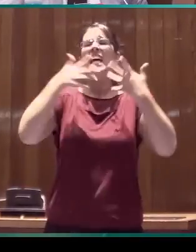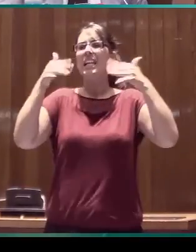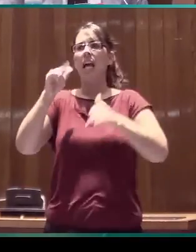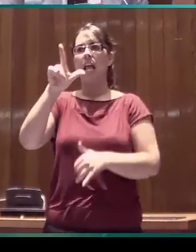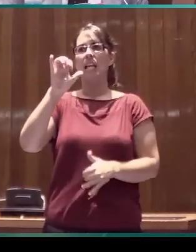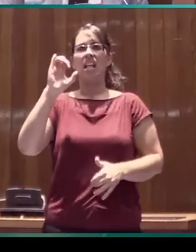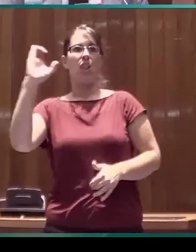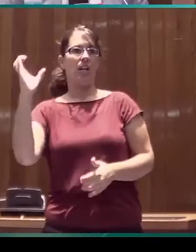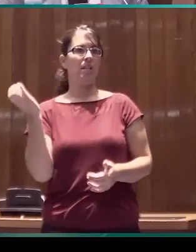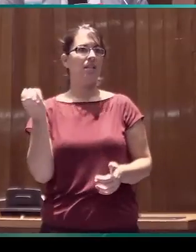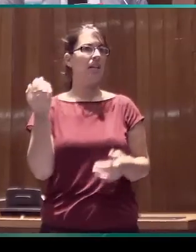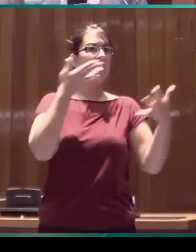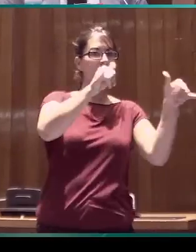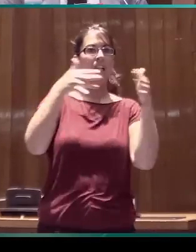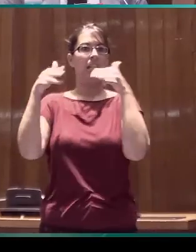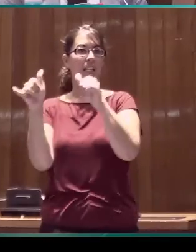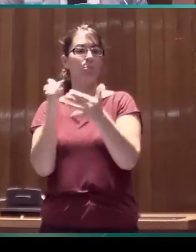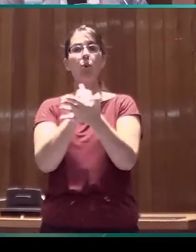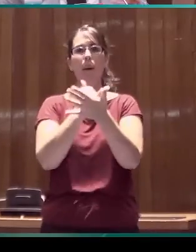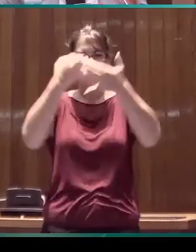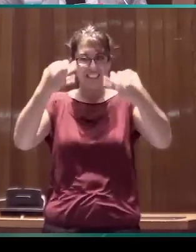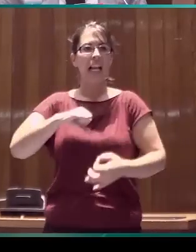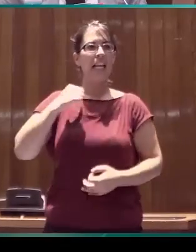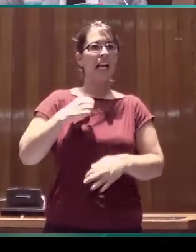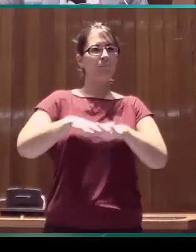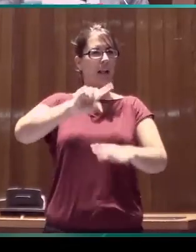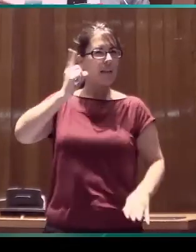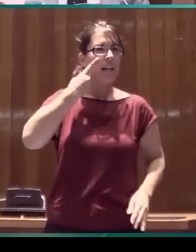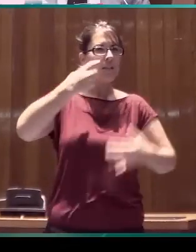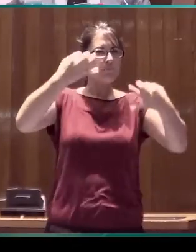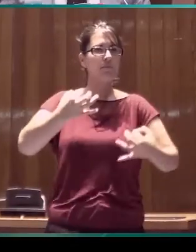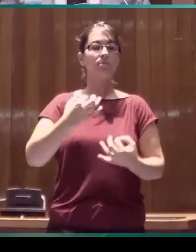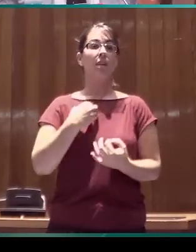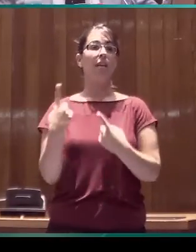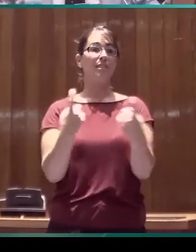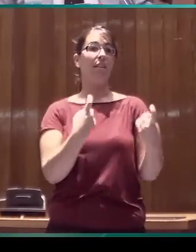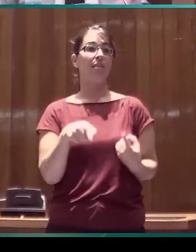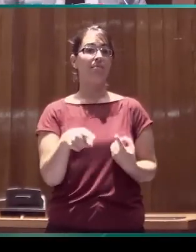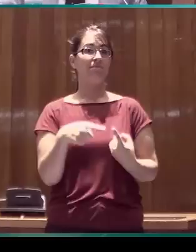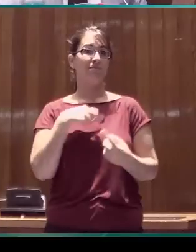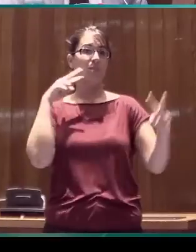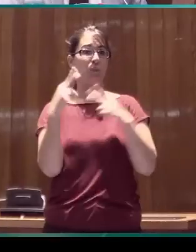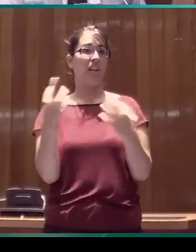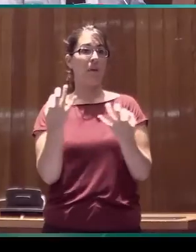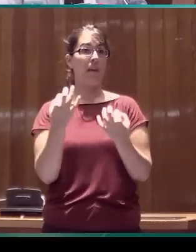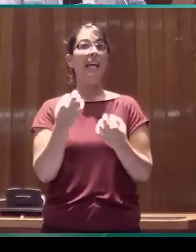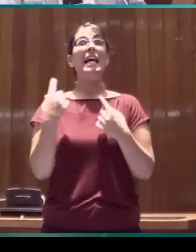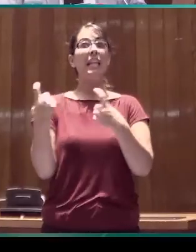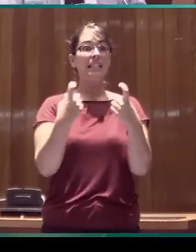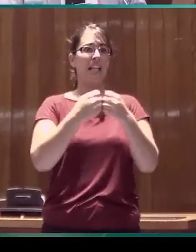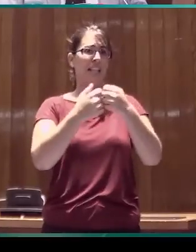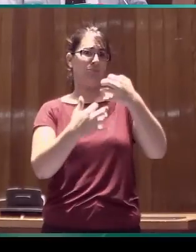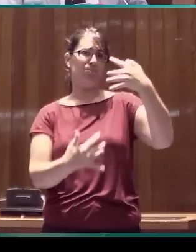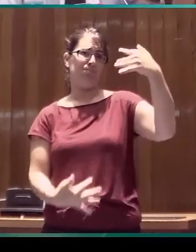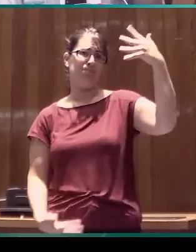cual demuestra que todavía hay una gran cantidad de necesidades aplicadas a las que hay que dar respuesta y la lista es incompleta.